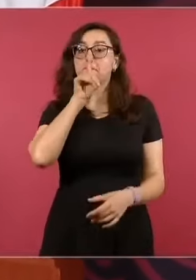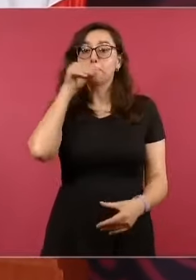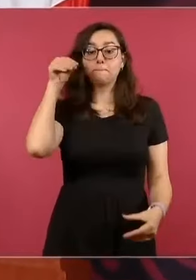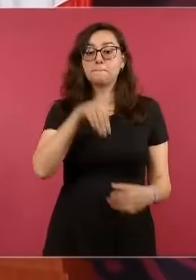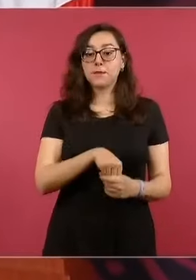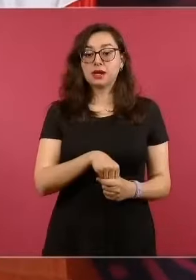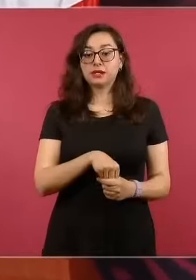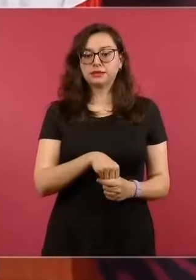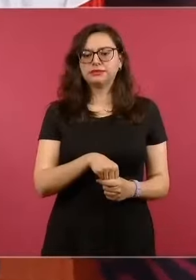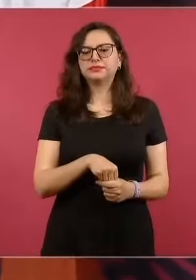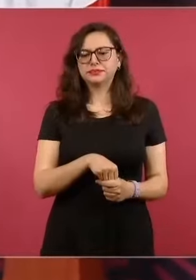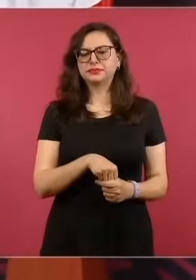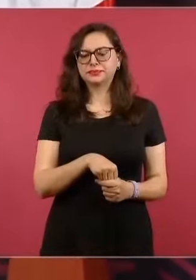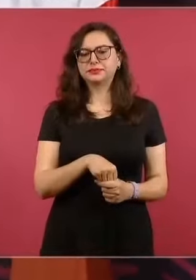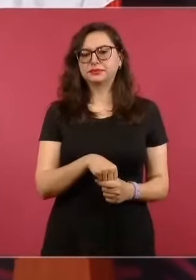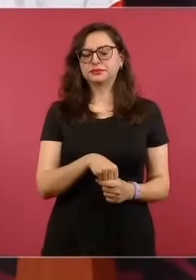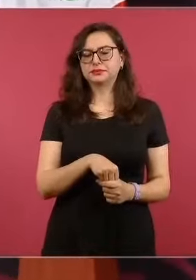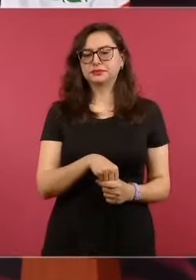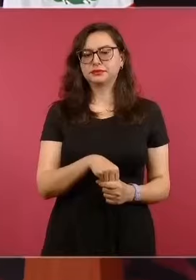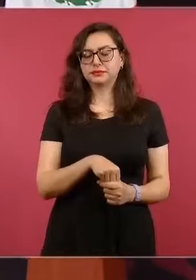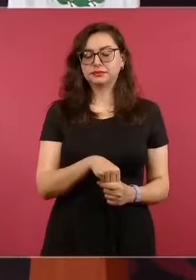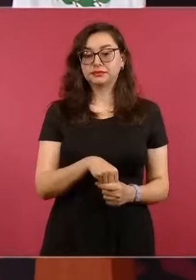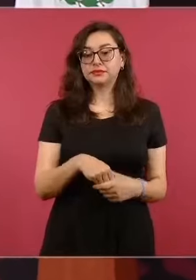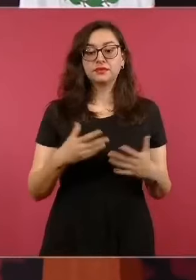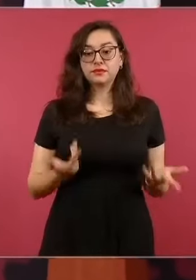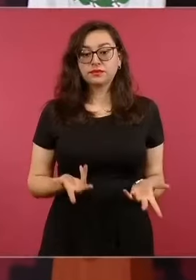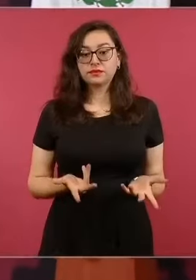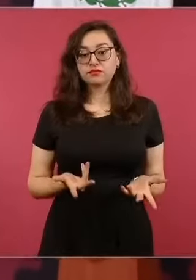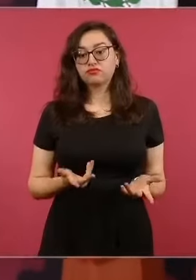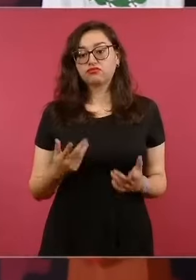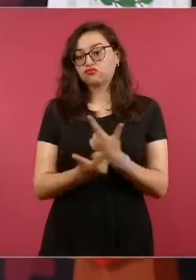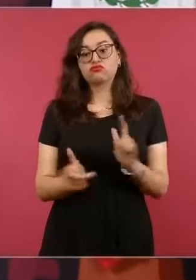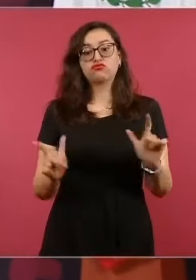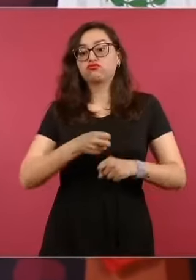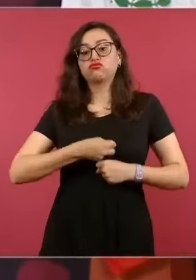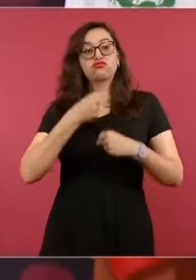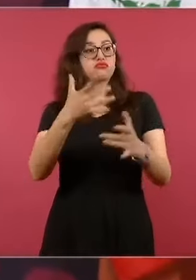Y va a recorrer a la libertad de expresión.